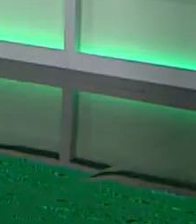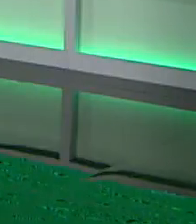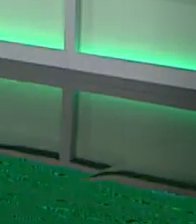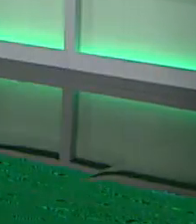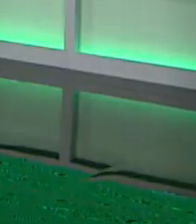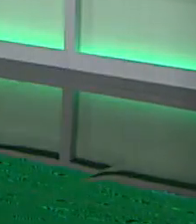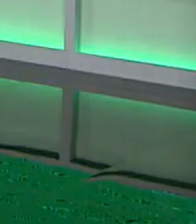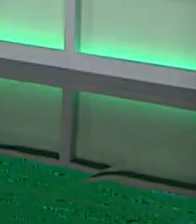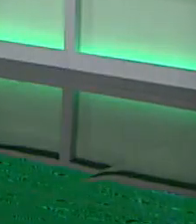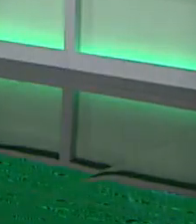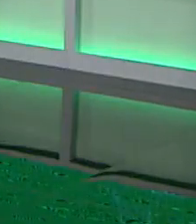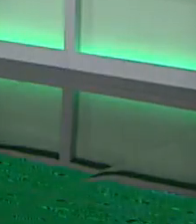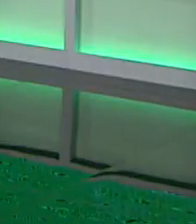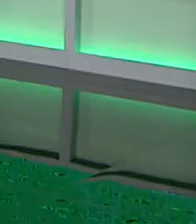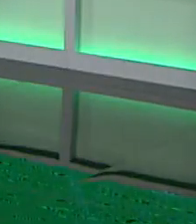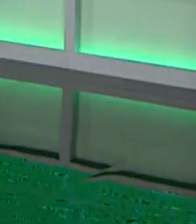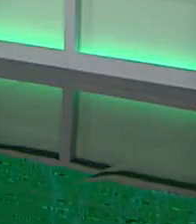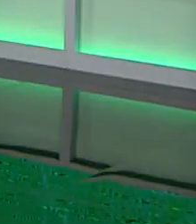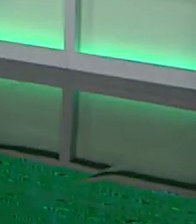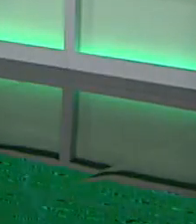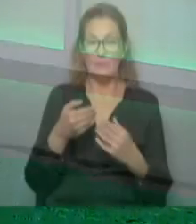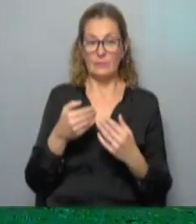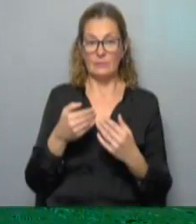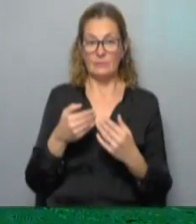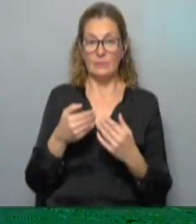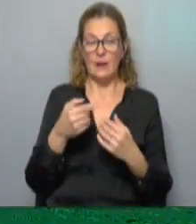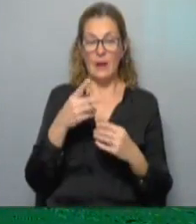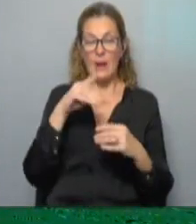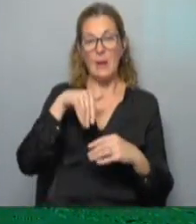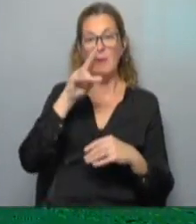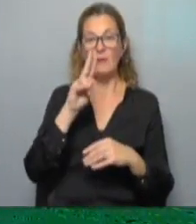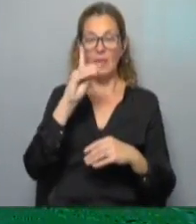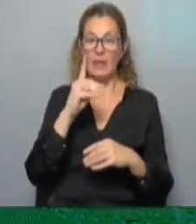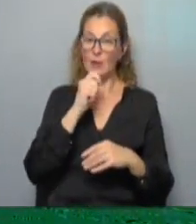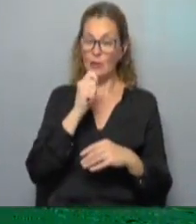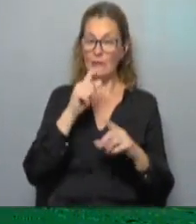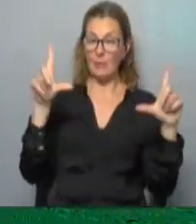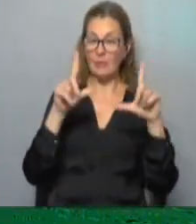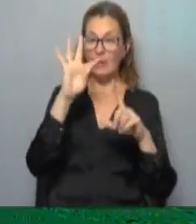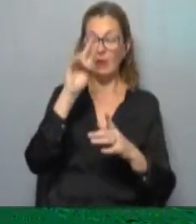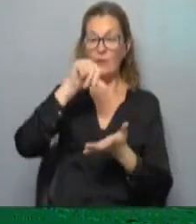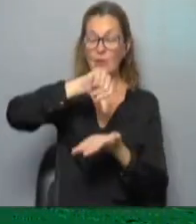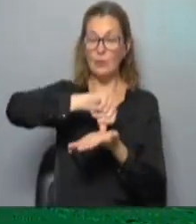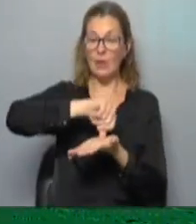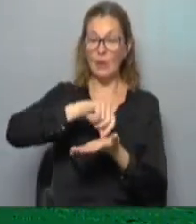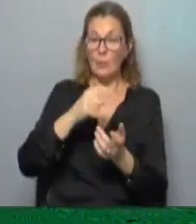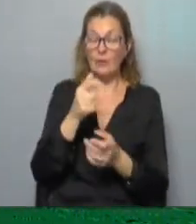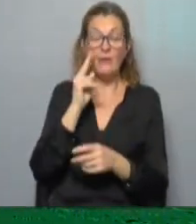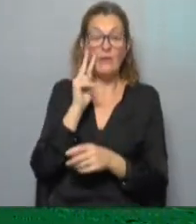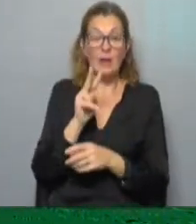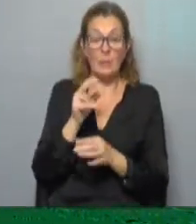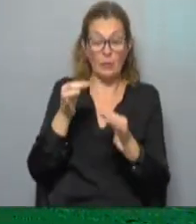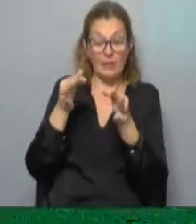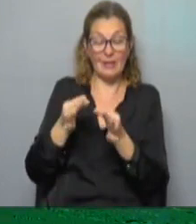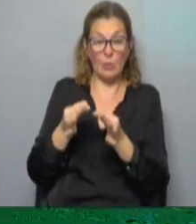¿Qué tal? ¿Cómo les va? Buenas semanas. Así reaparece la edición central de MBD Noticias en la pantalla de TV Ciudad. Como recién veían, la